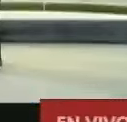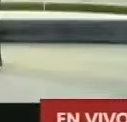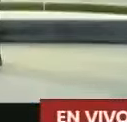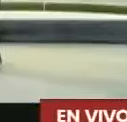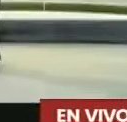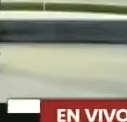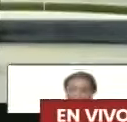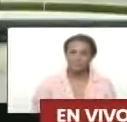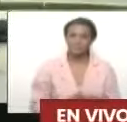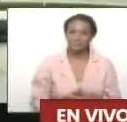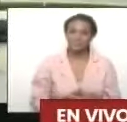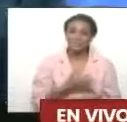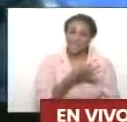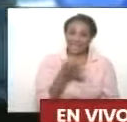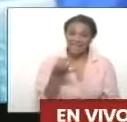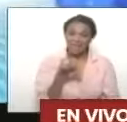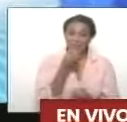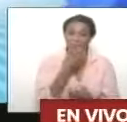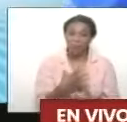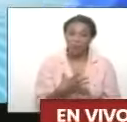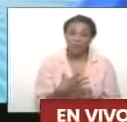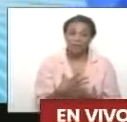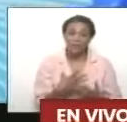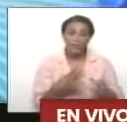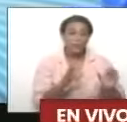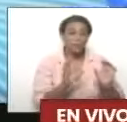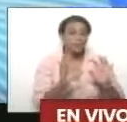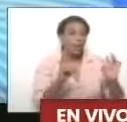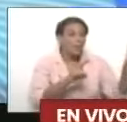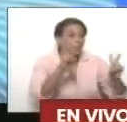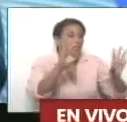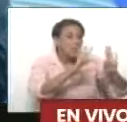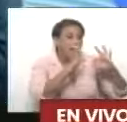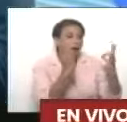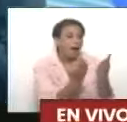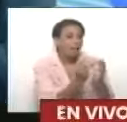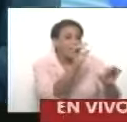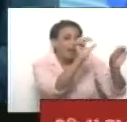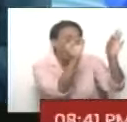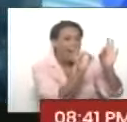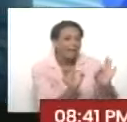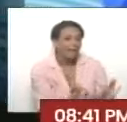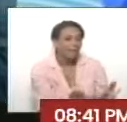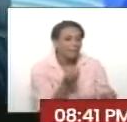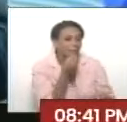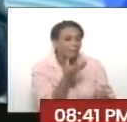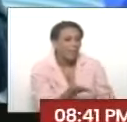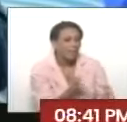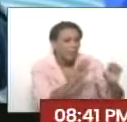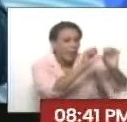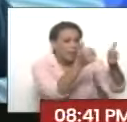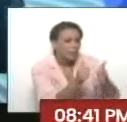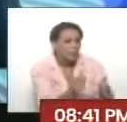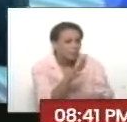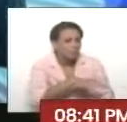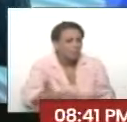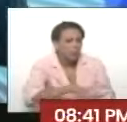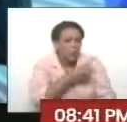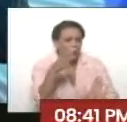¡Excelente! Bueno, tenemos una Galería de Arte Nacional a nivel